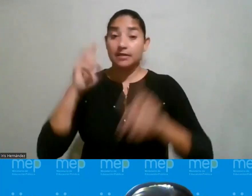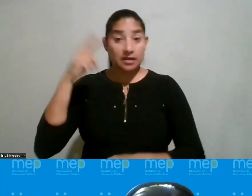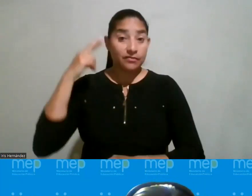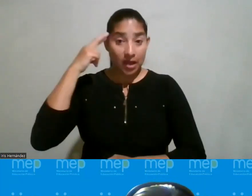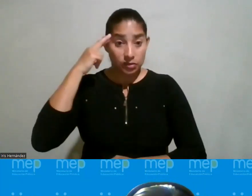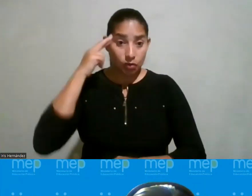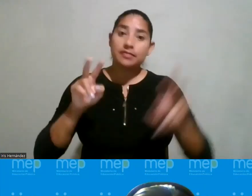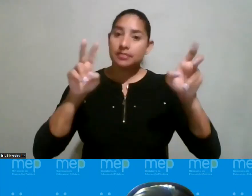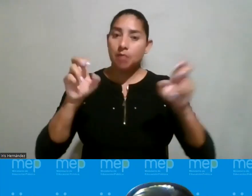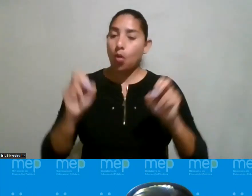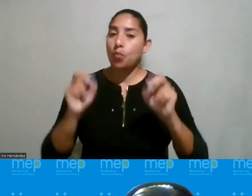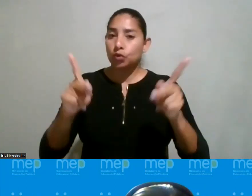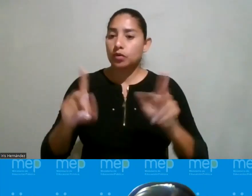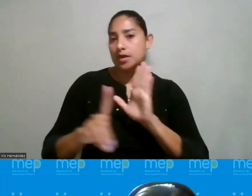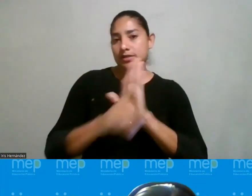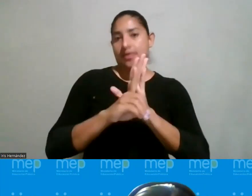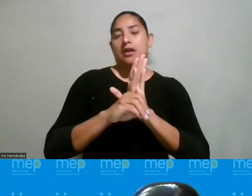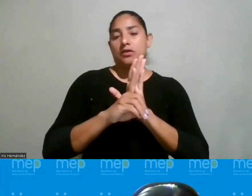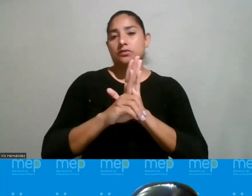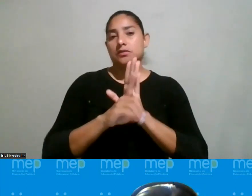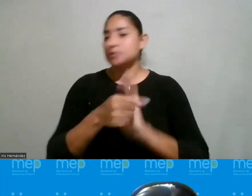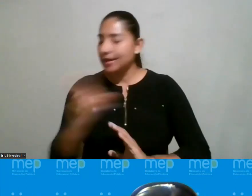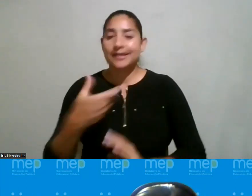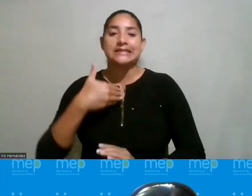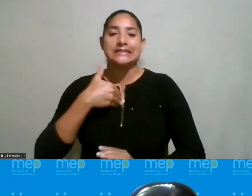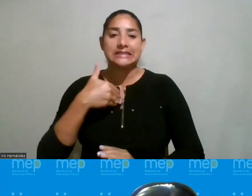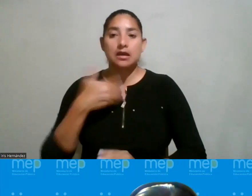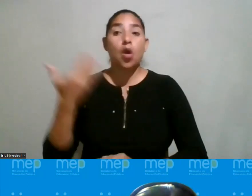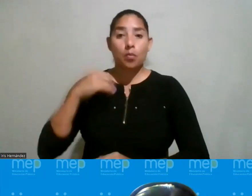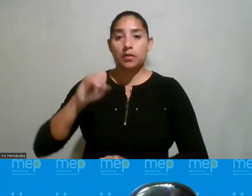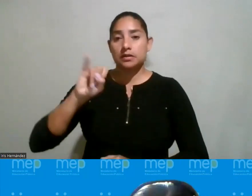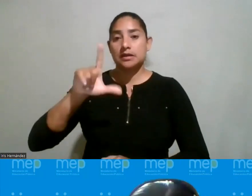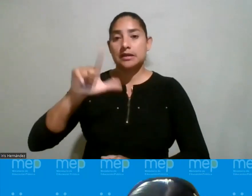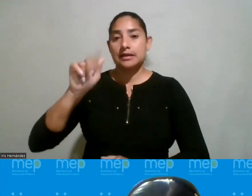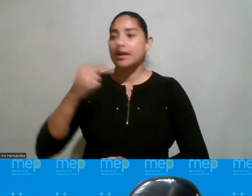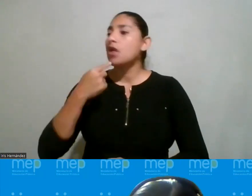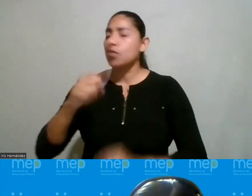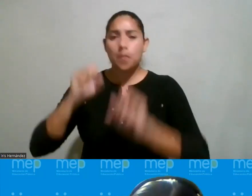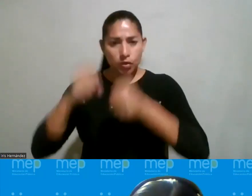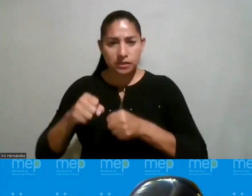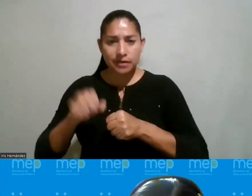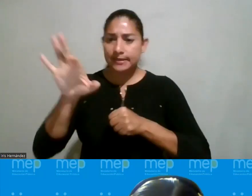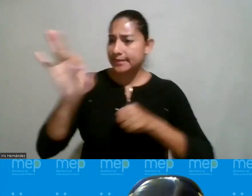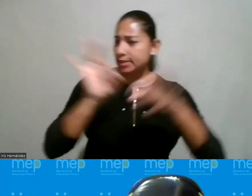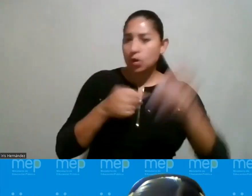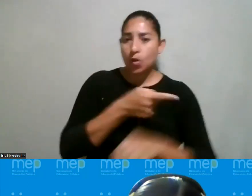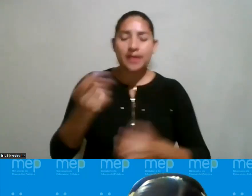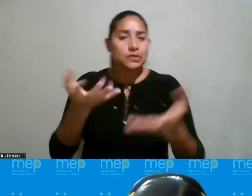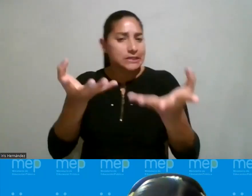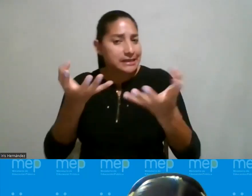un tema de oportunidades y derechos ¿verdad? que tengan como decía doña Liliana ¿verdad? la posibilidad de escoger lo que quieran